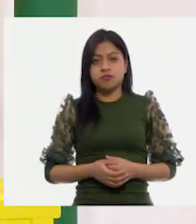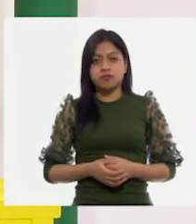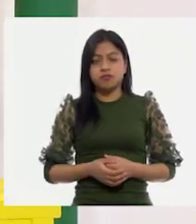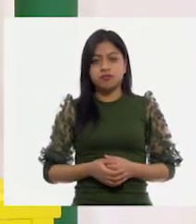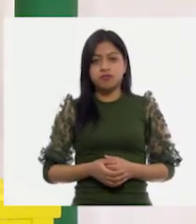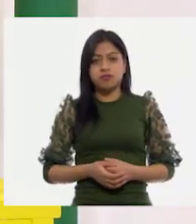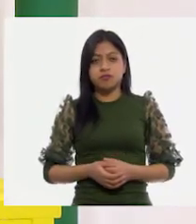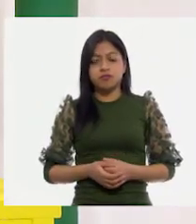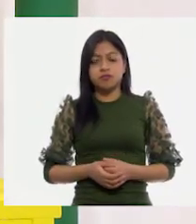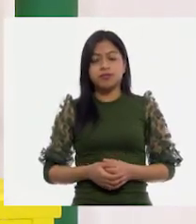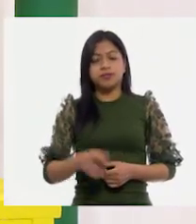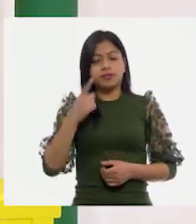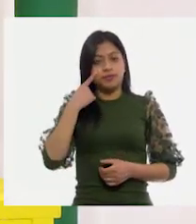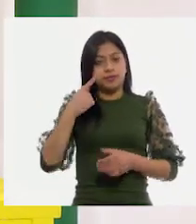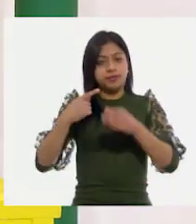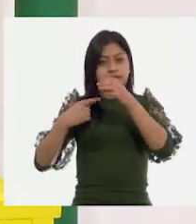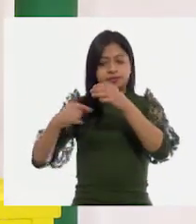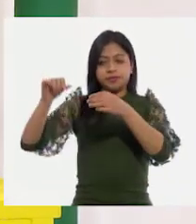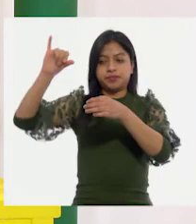embudo.